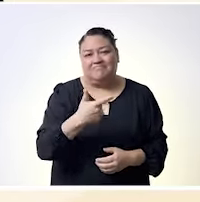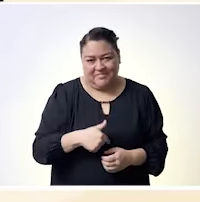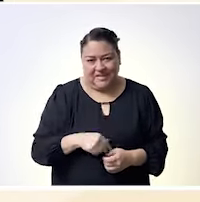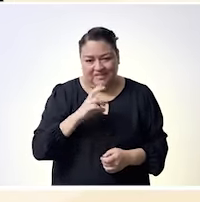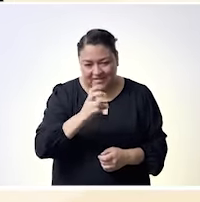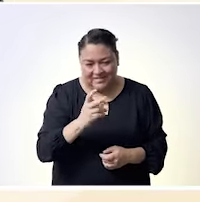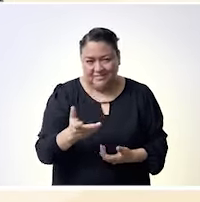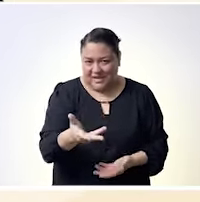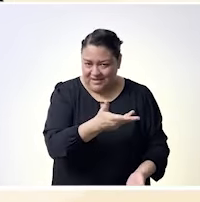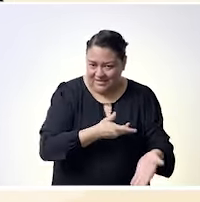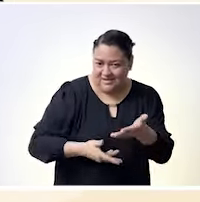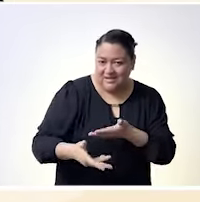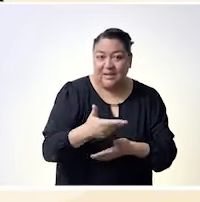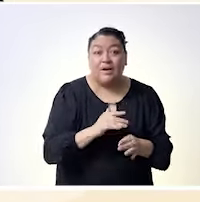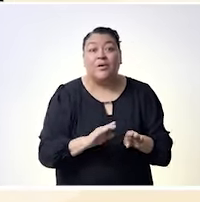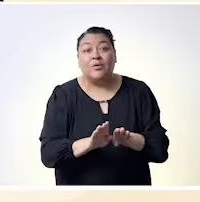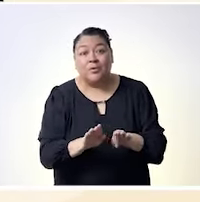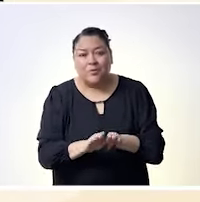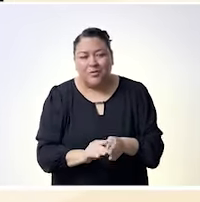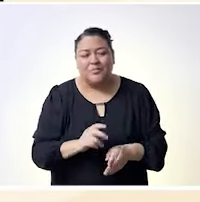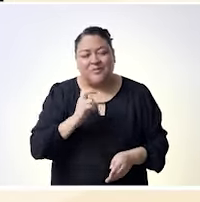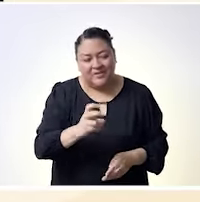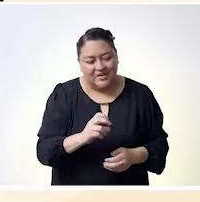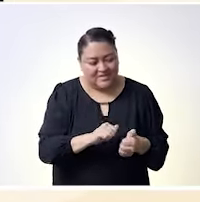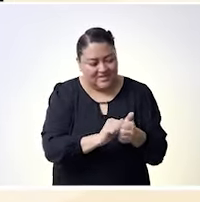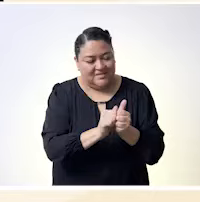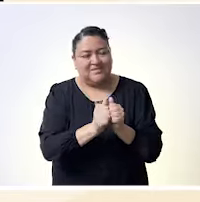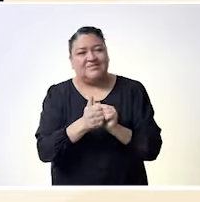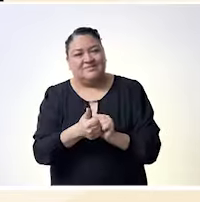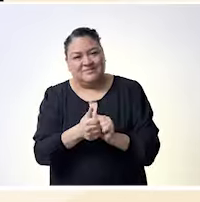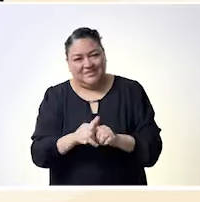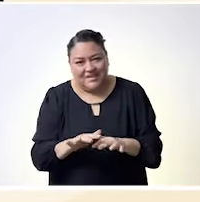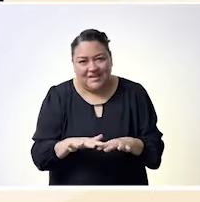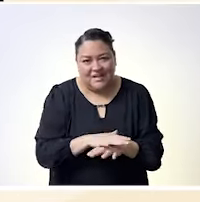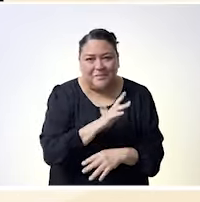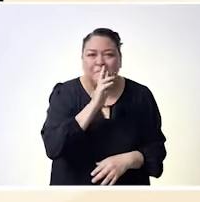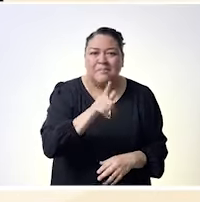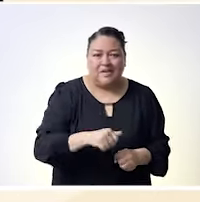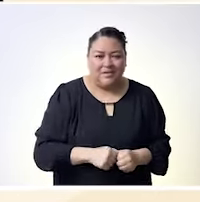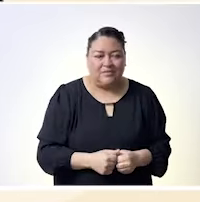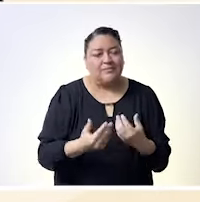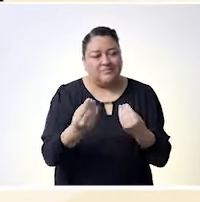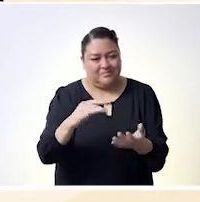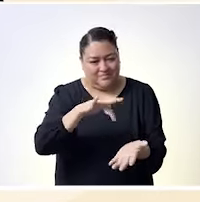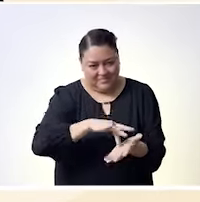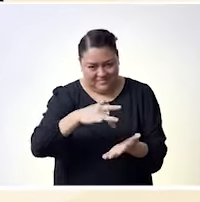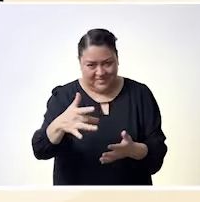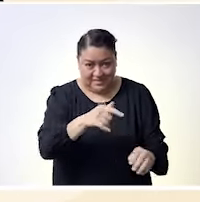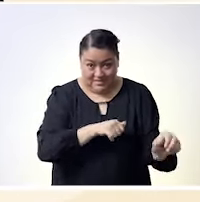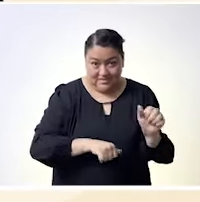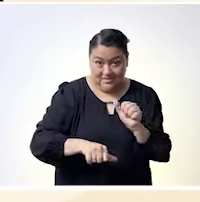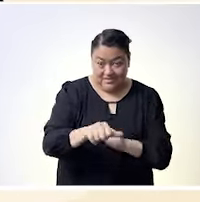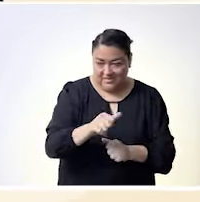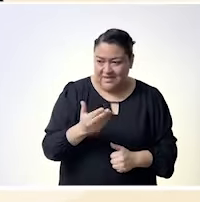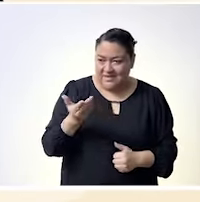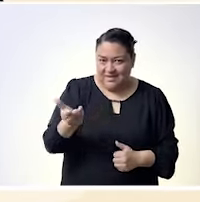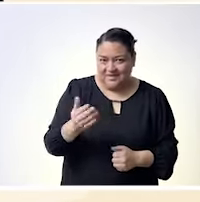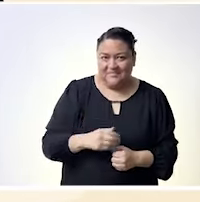no hacer uso de él y salir a las calles a la puerta de tu casa en la oficina no haya como la antacilina haciendo bien como decían